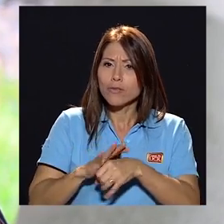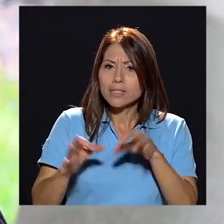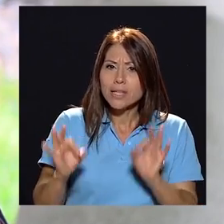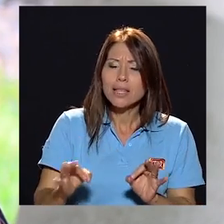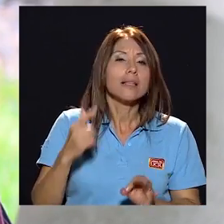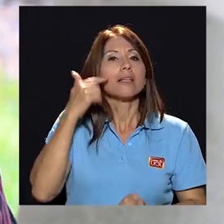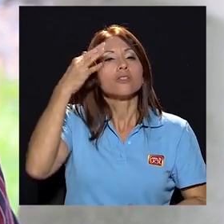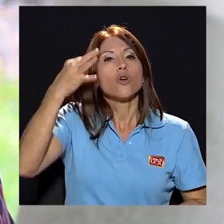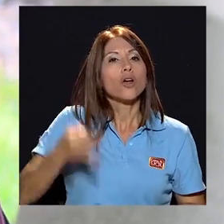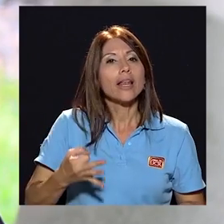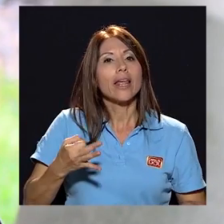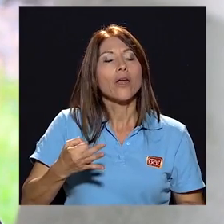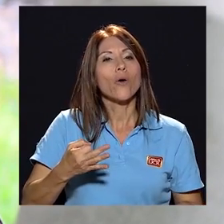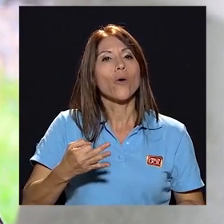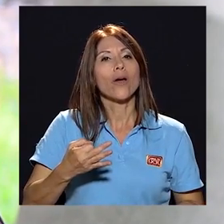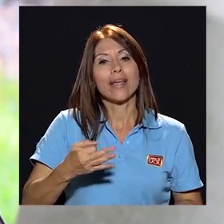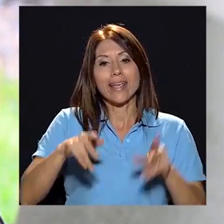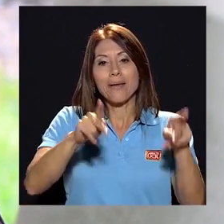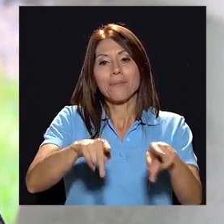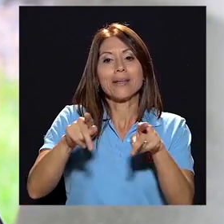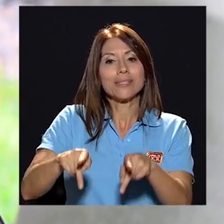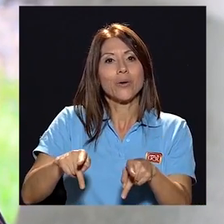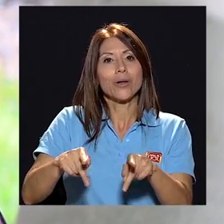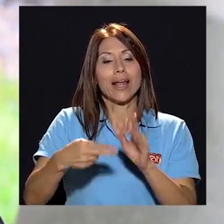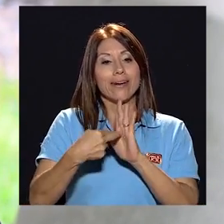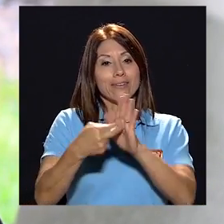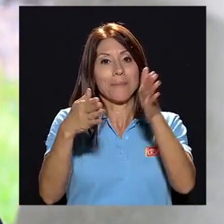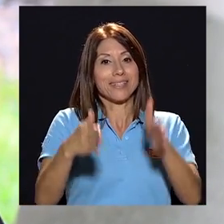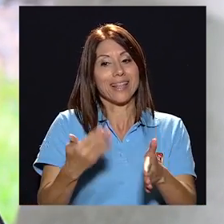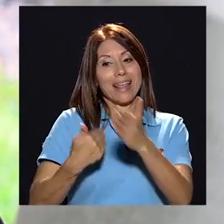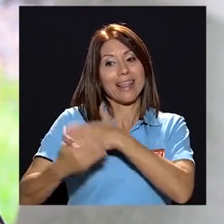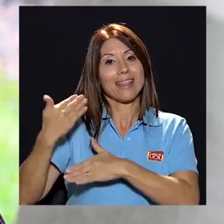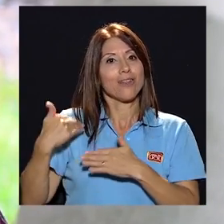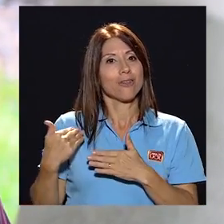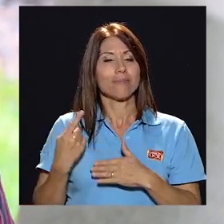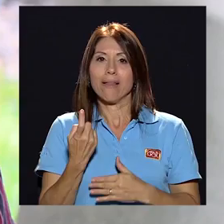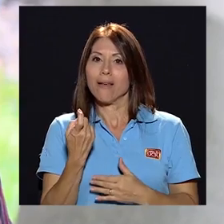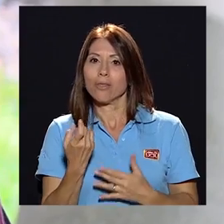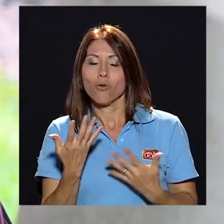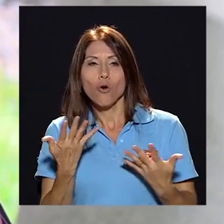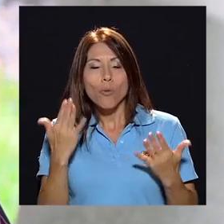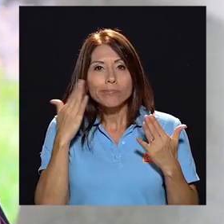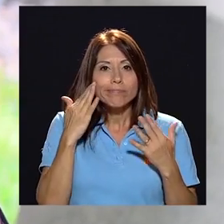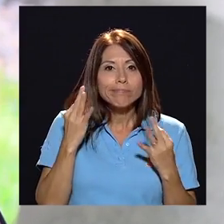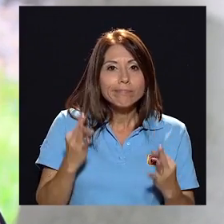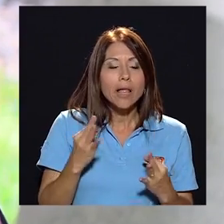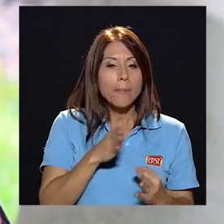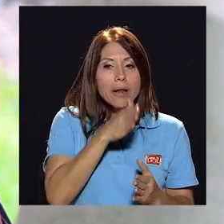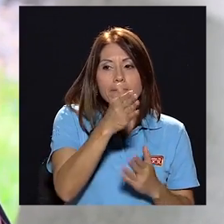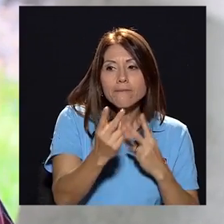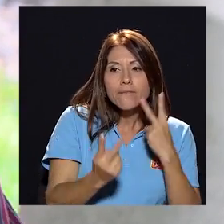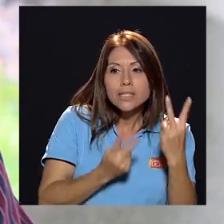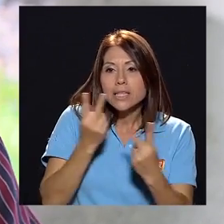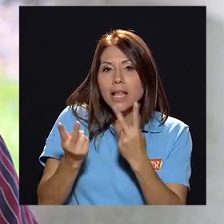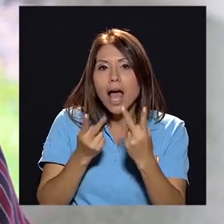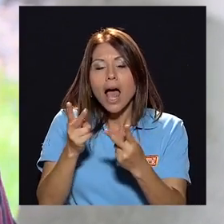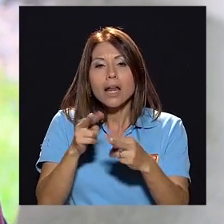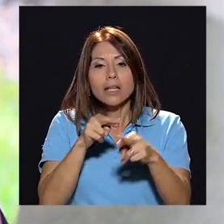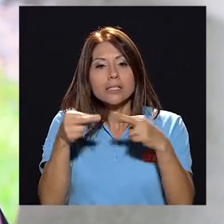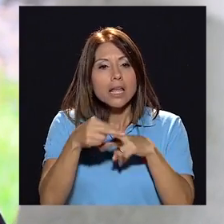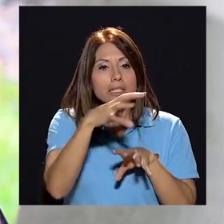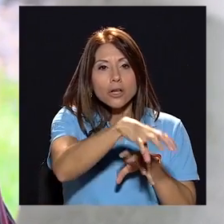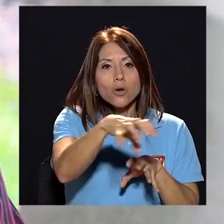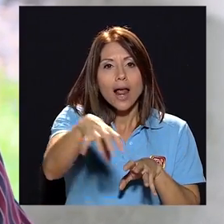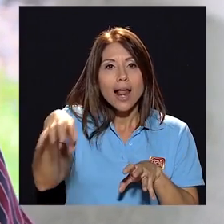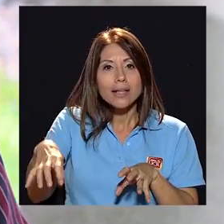falta de diligencia de nuestro representante visitar a las sedes regionales visitar a los centros de